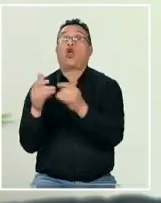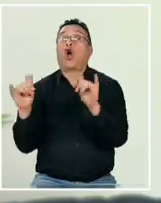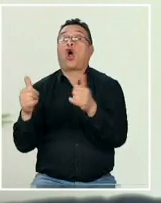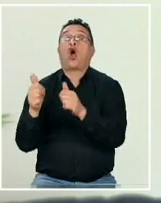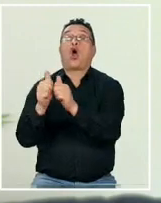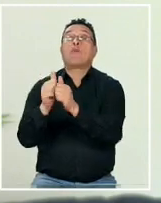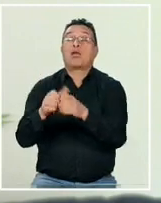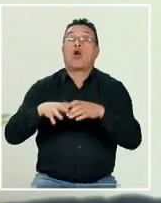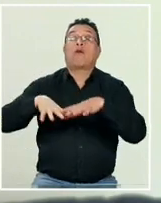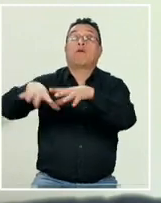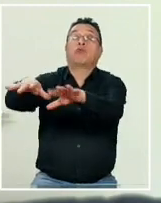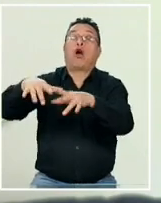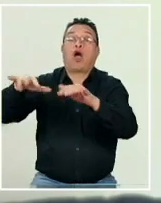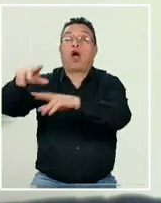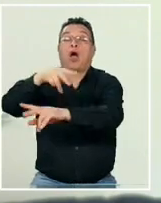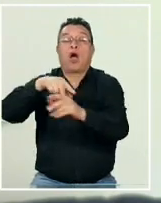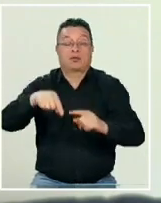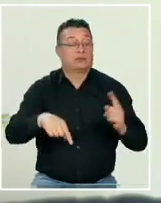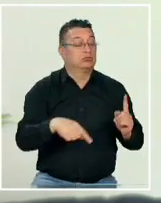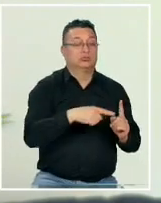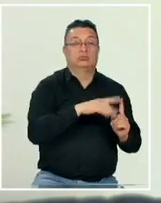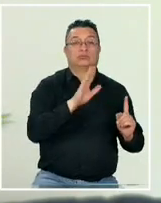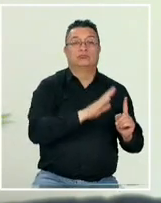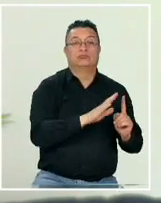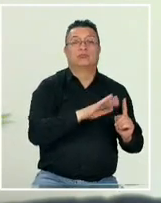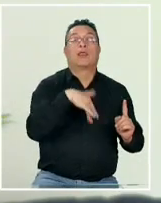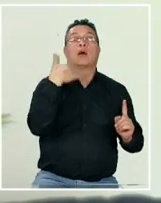recreo y a le cambiaban los recreos para que él saliera solo